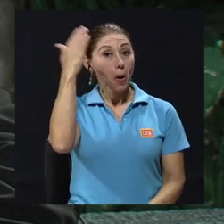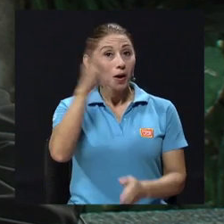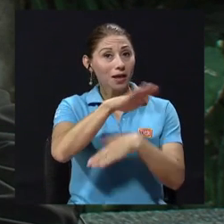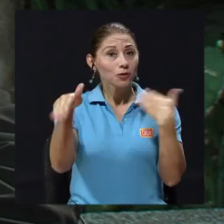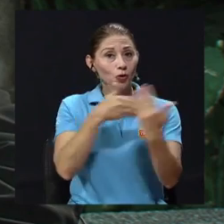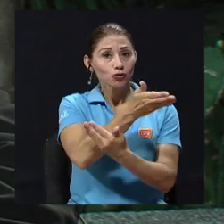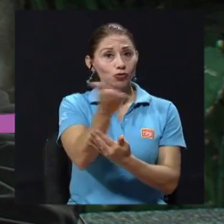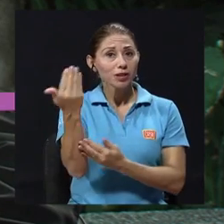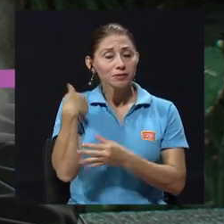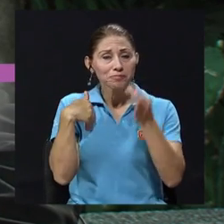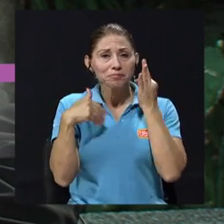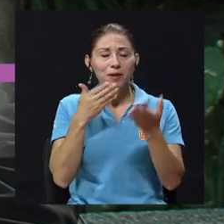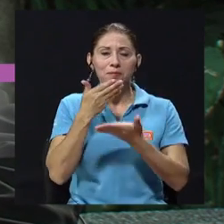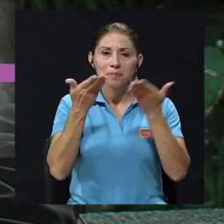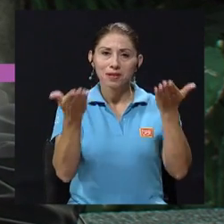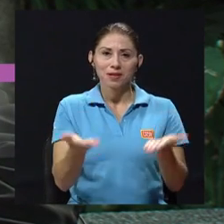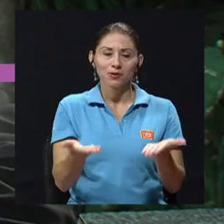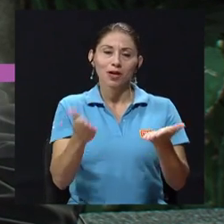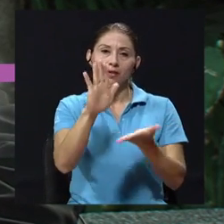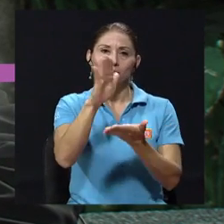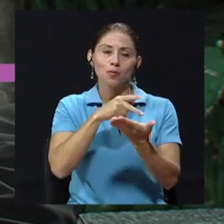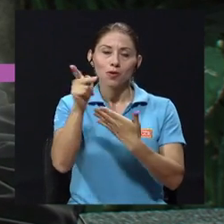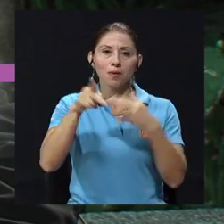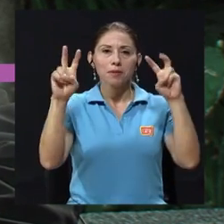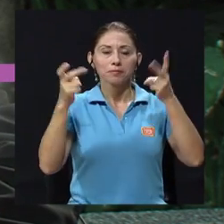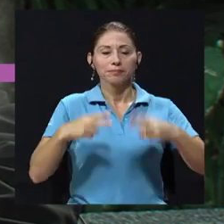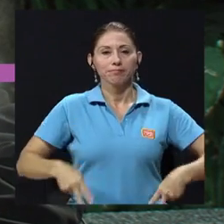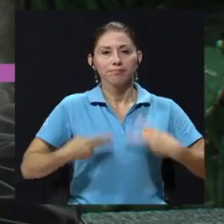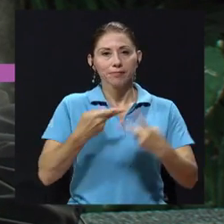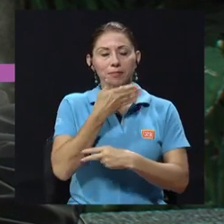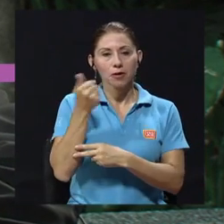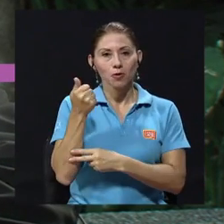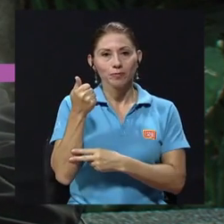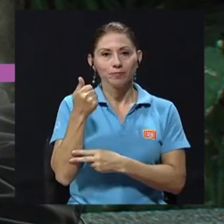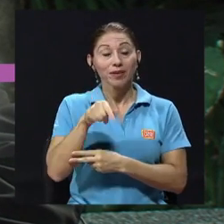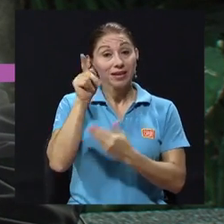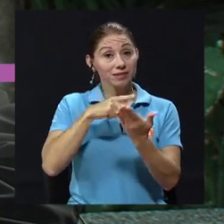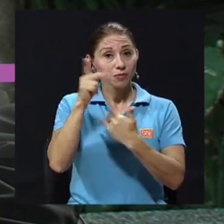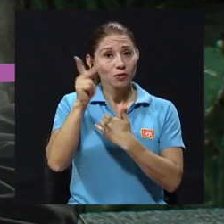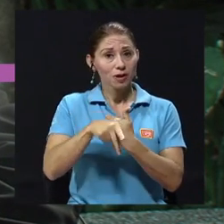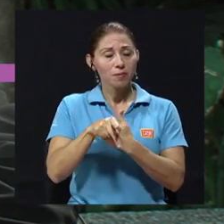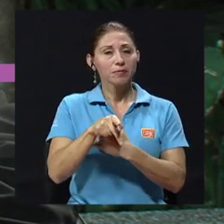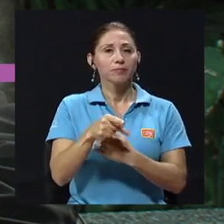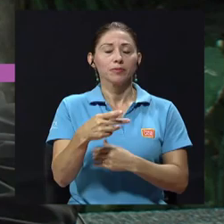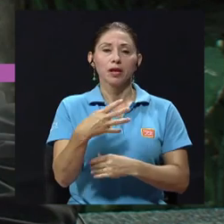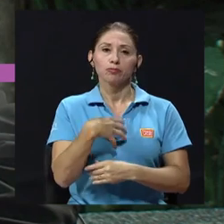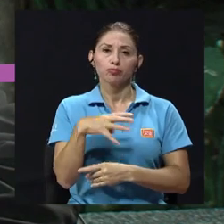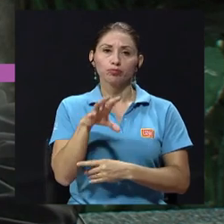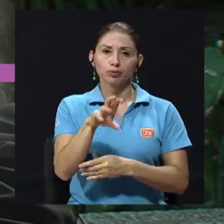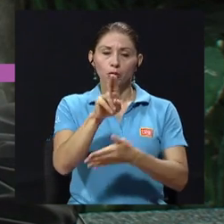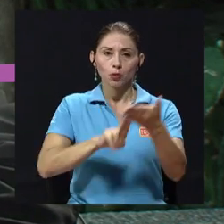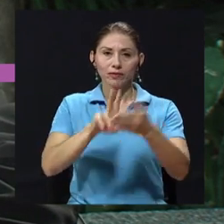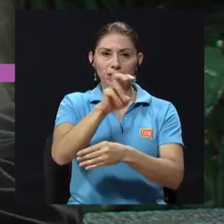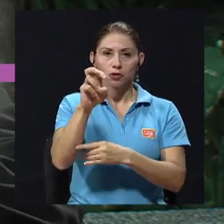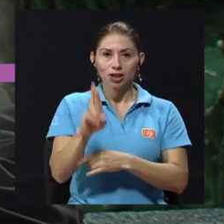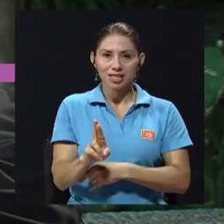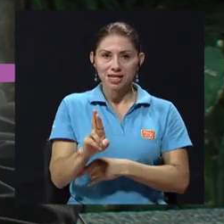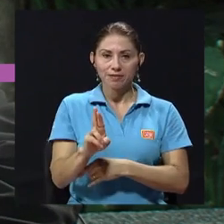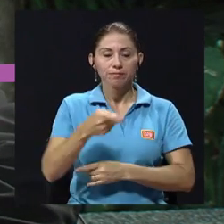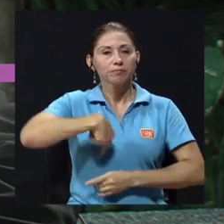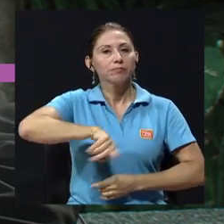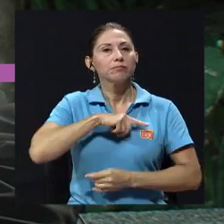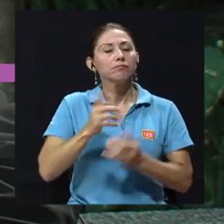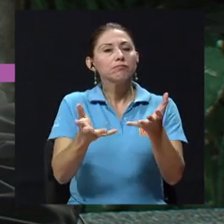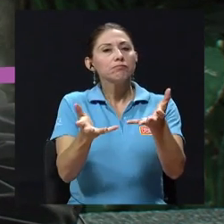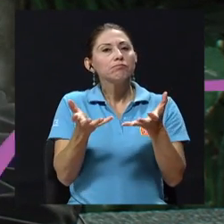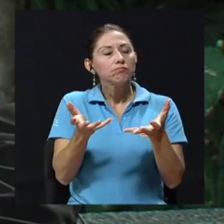Hola a todas y todos, bienvenidos una vez más a su programa Vivir Mejor, la telerevista de la Universidad de Costa Rica en la